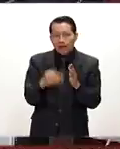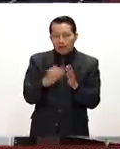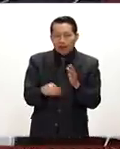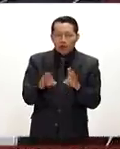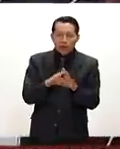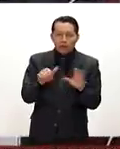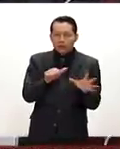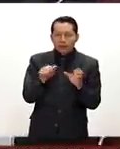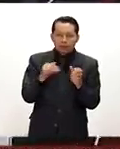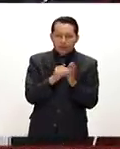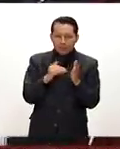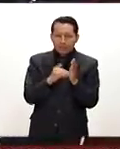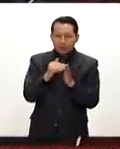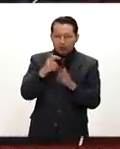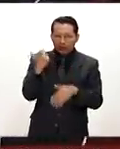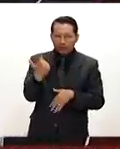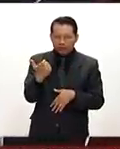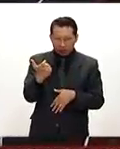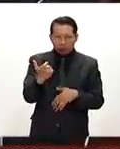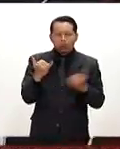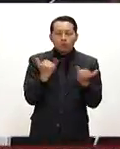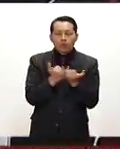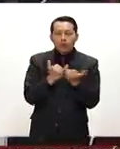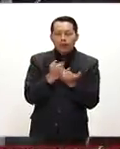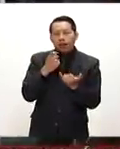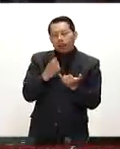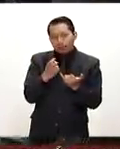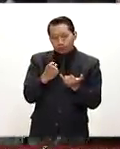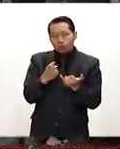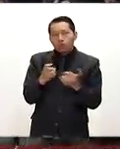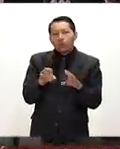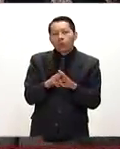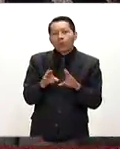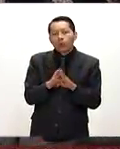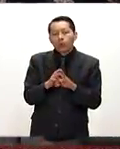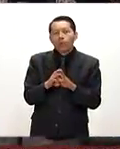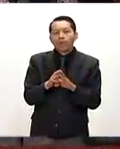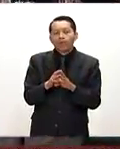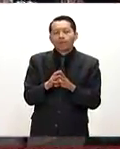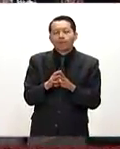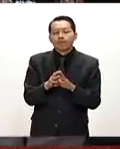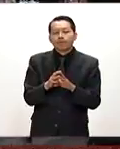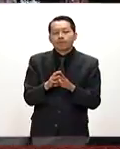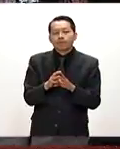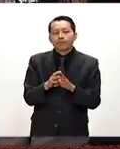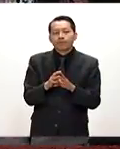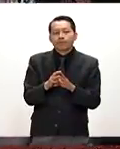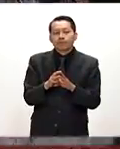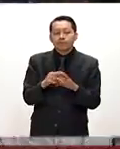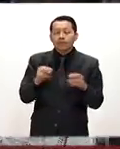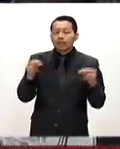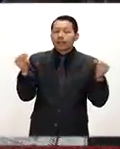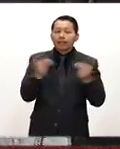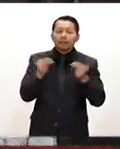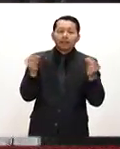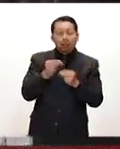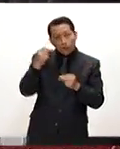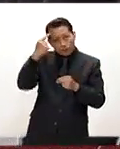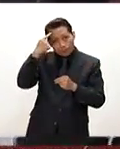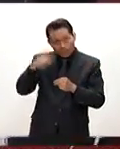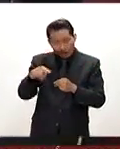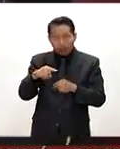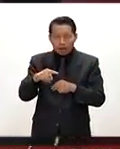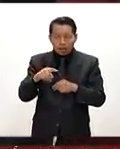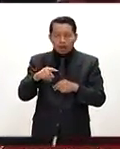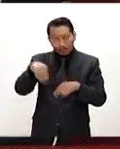de 600 mil millones de pesos y esto nos lleva a una necesidad de financiamiento